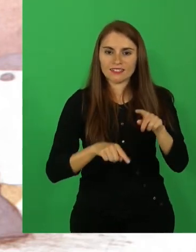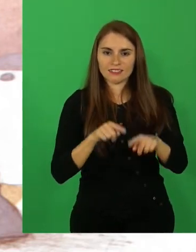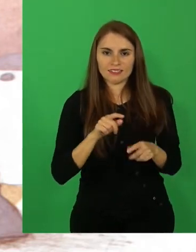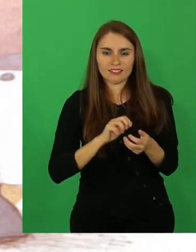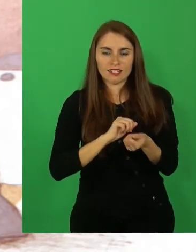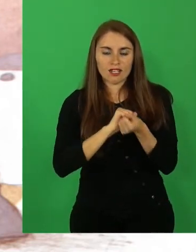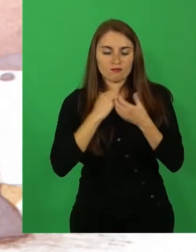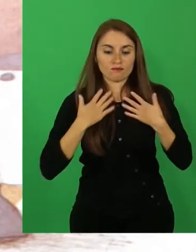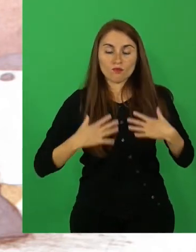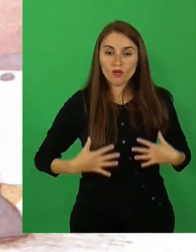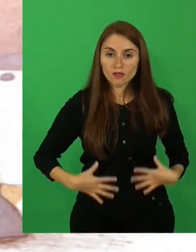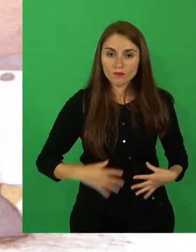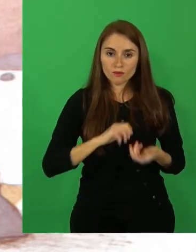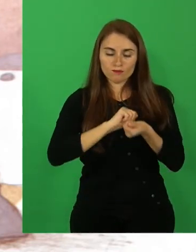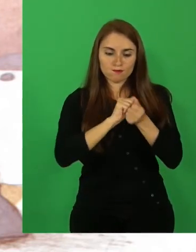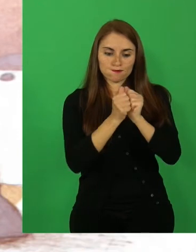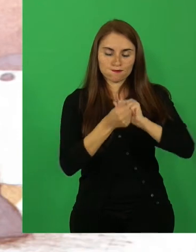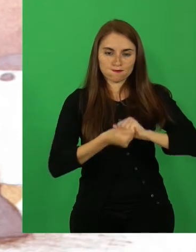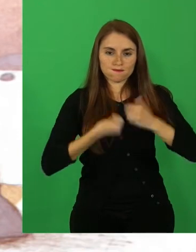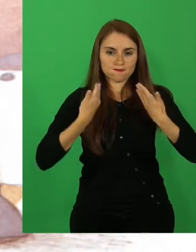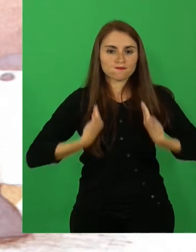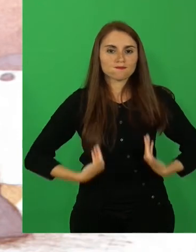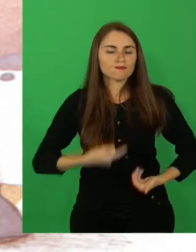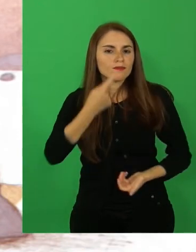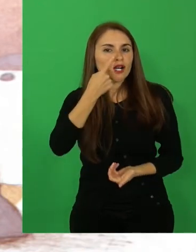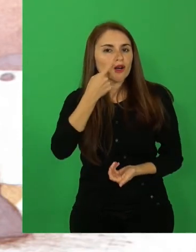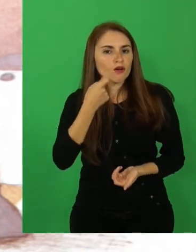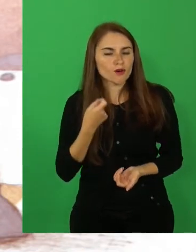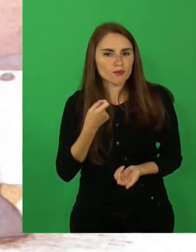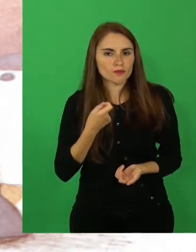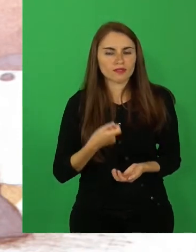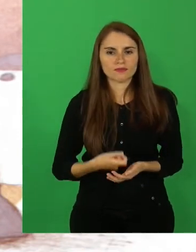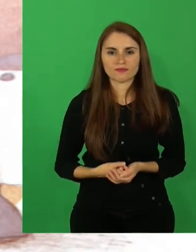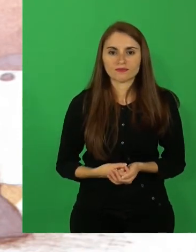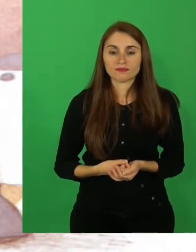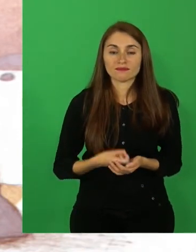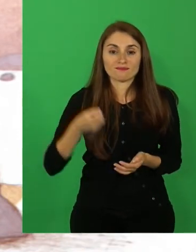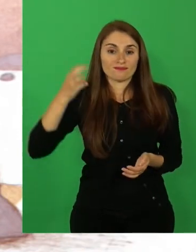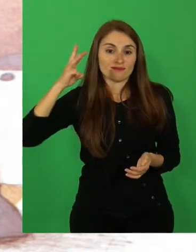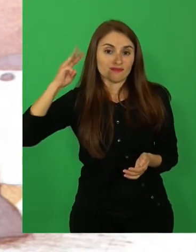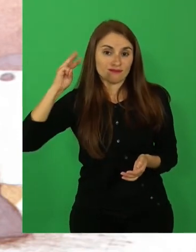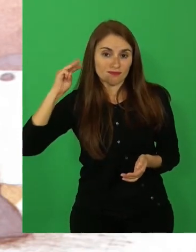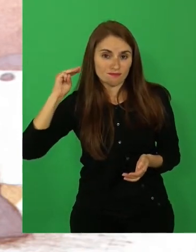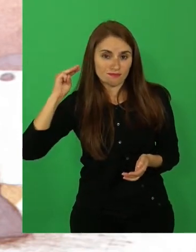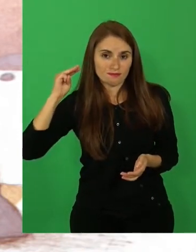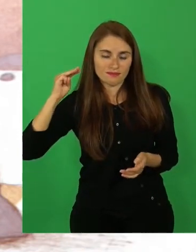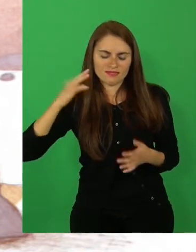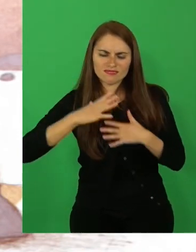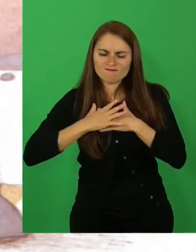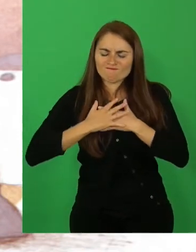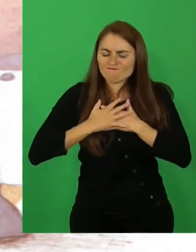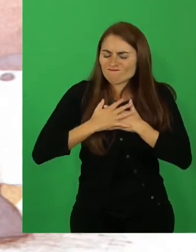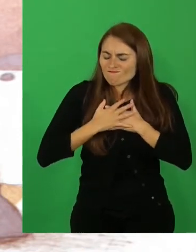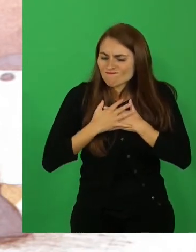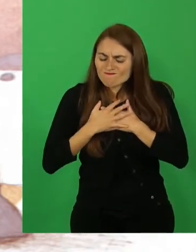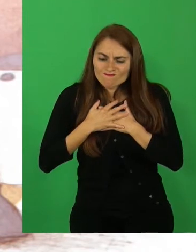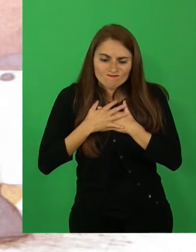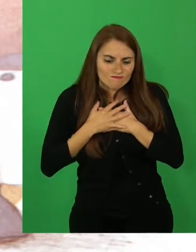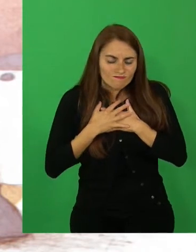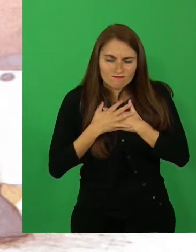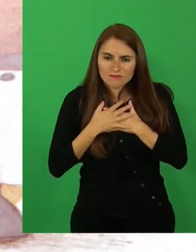se convirtió en un hombre. Su madre, muy angustiada,